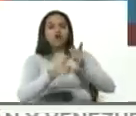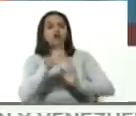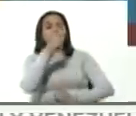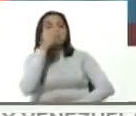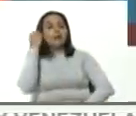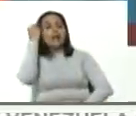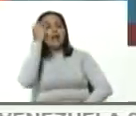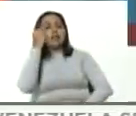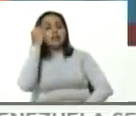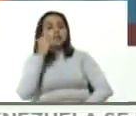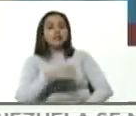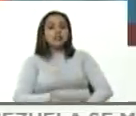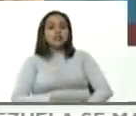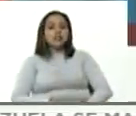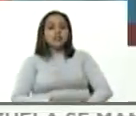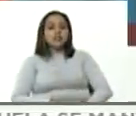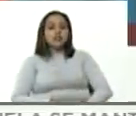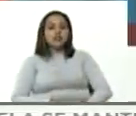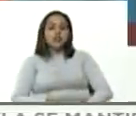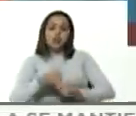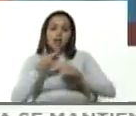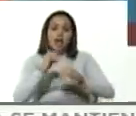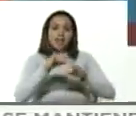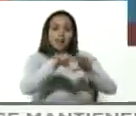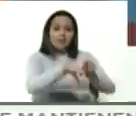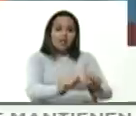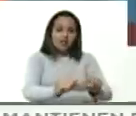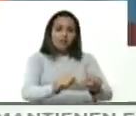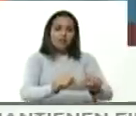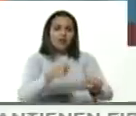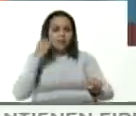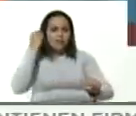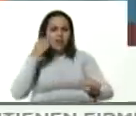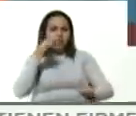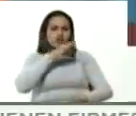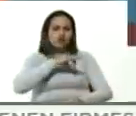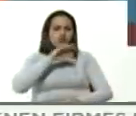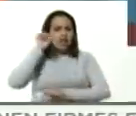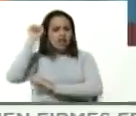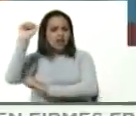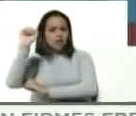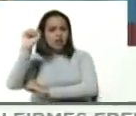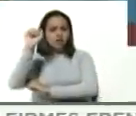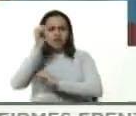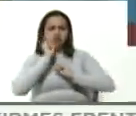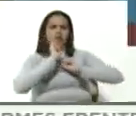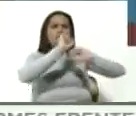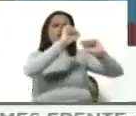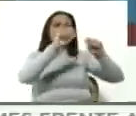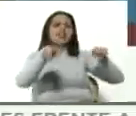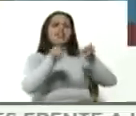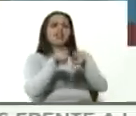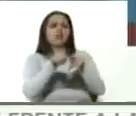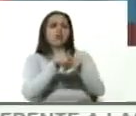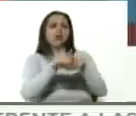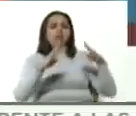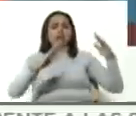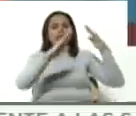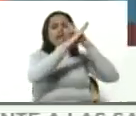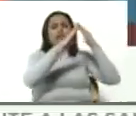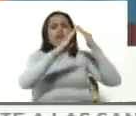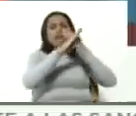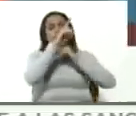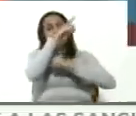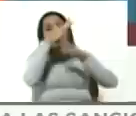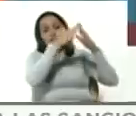creen en el socialismo y los que creen en el capitalismo pero son decentes y aman a Venezuela se oponen a la agresión desmedida de